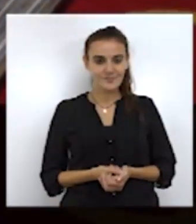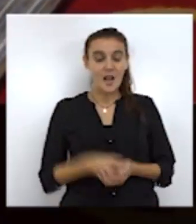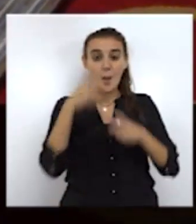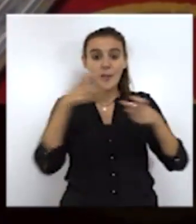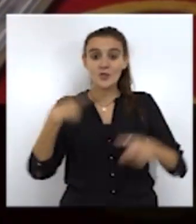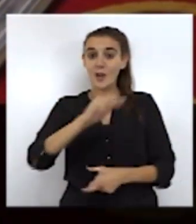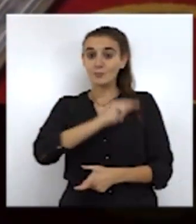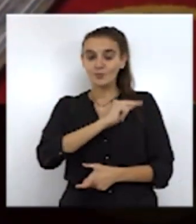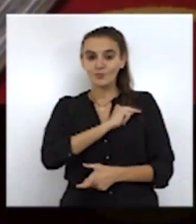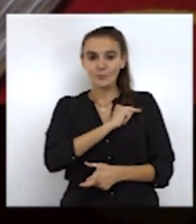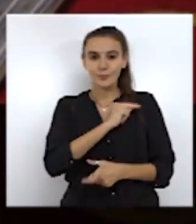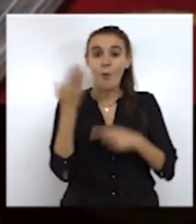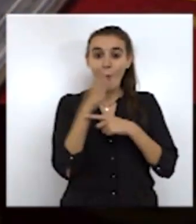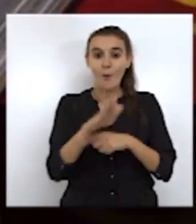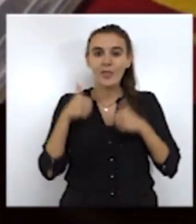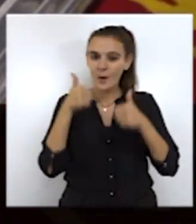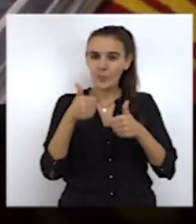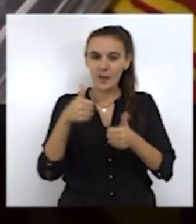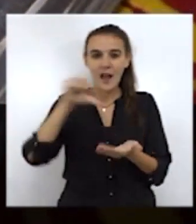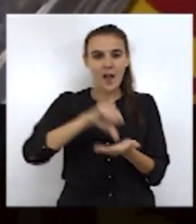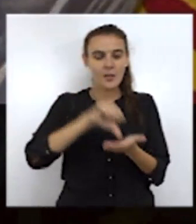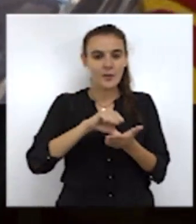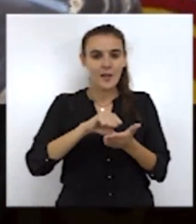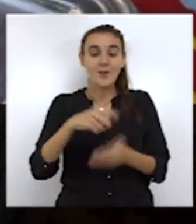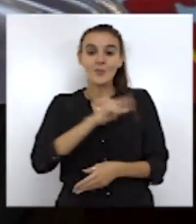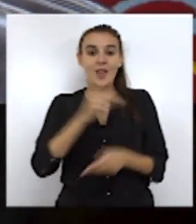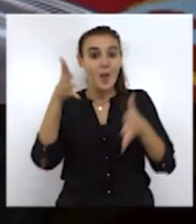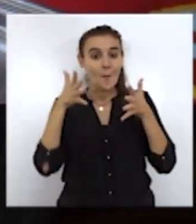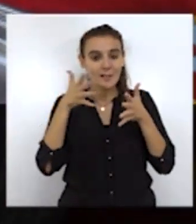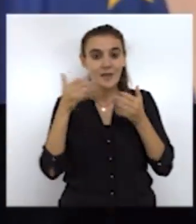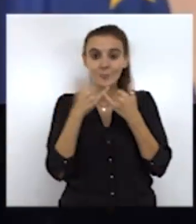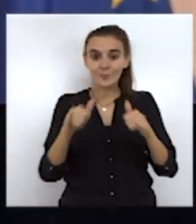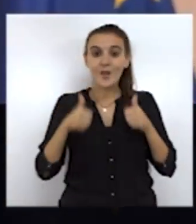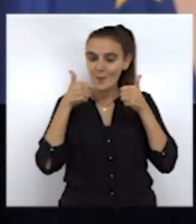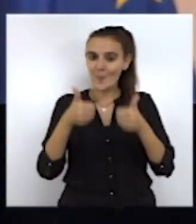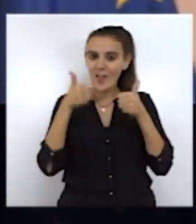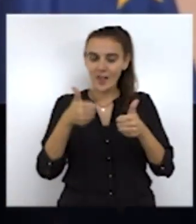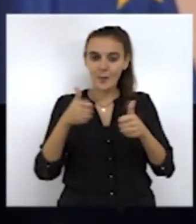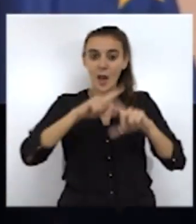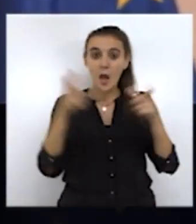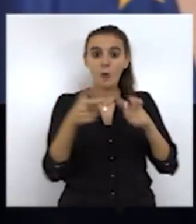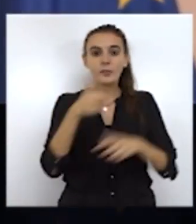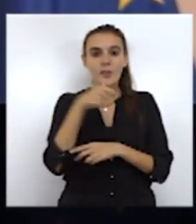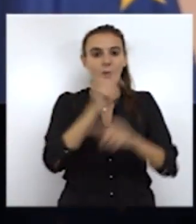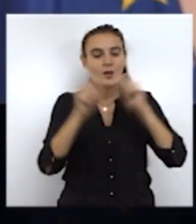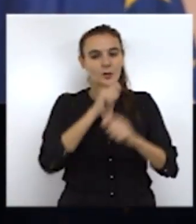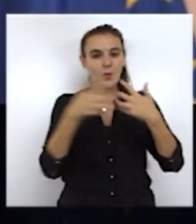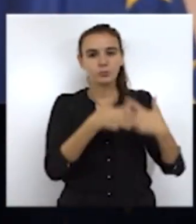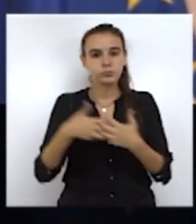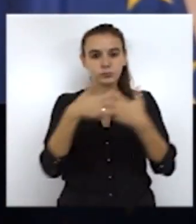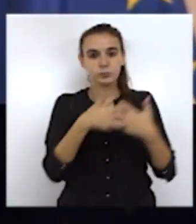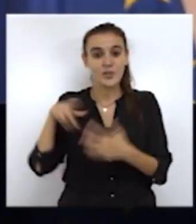Los distinguidos, comenzando por quienes recibieron la medalla de la ciudad en su categoría de plata, iniciaron la ceremonia. Así, la Junta de Ceuta de la Asociación de